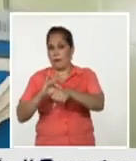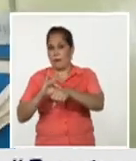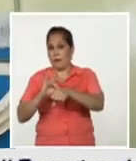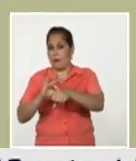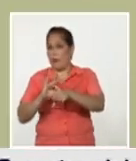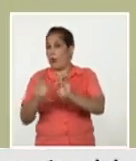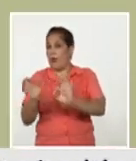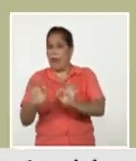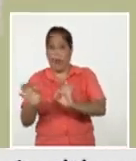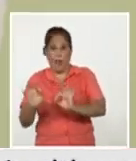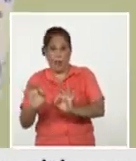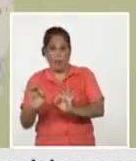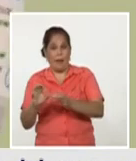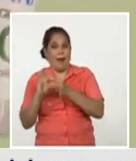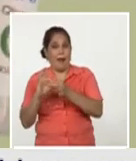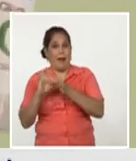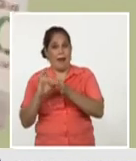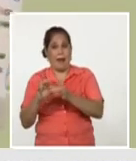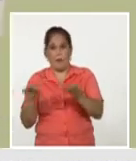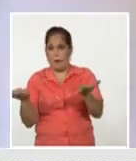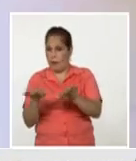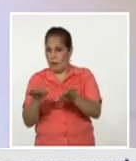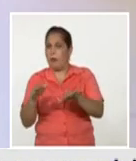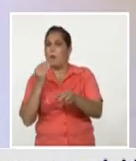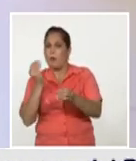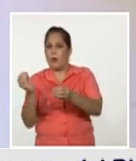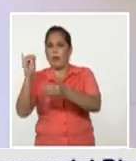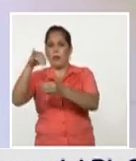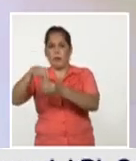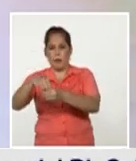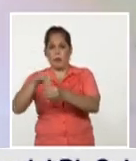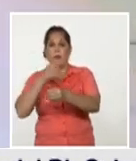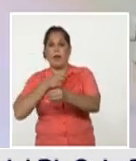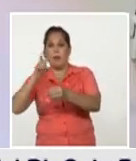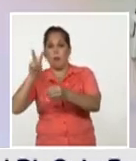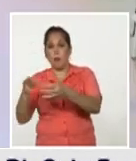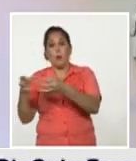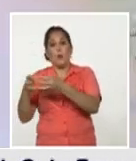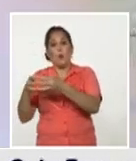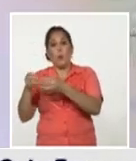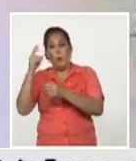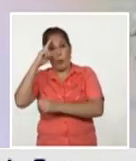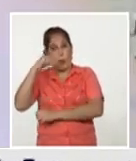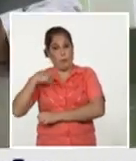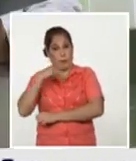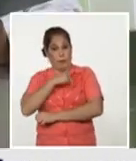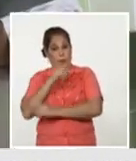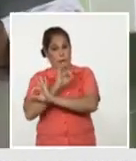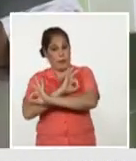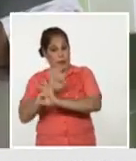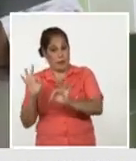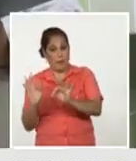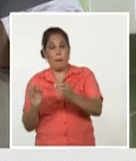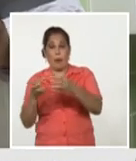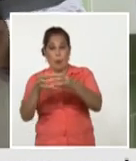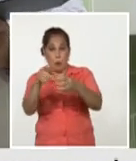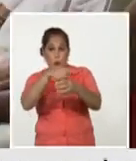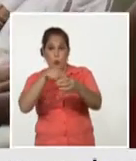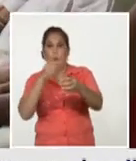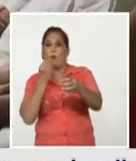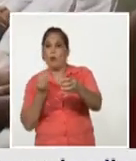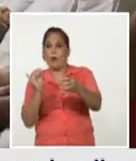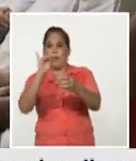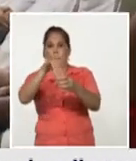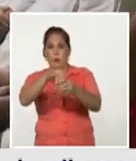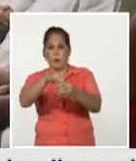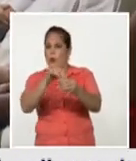desarrollado formas graves de la enfermedad y que bueno son evaluados por un equipo médico por un equipo multidisciplinario para decidir su inclusión o no en el